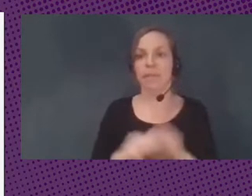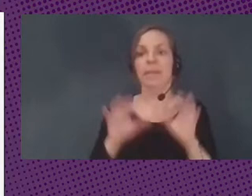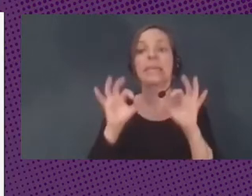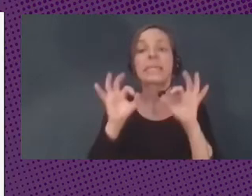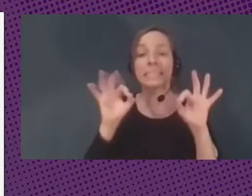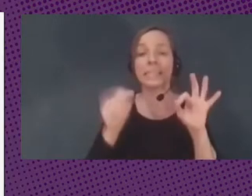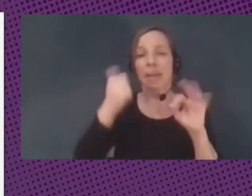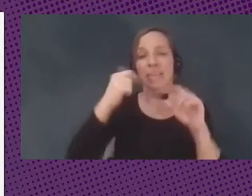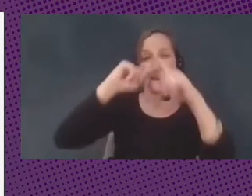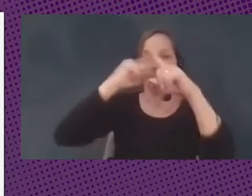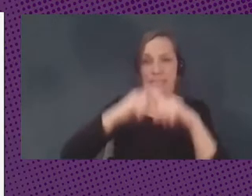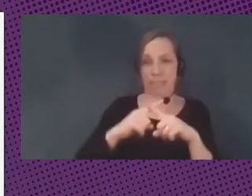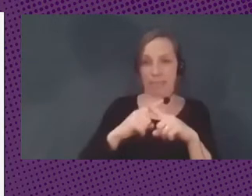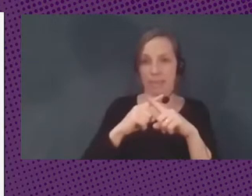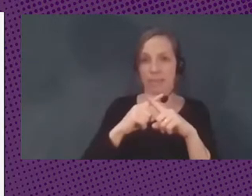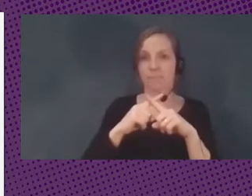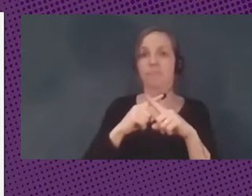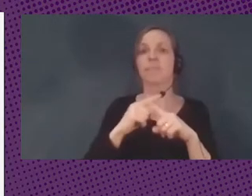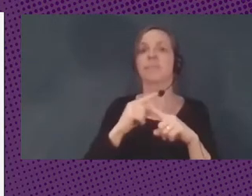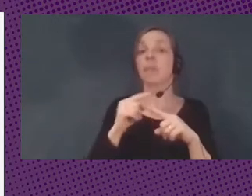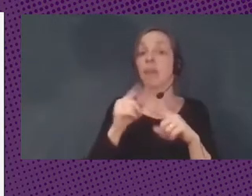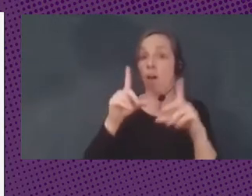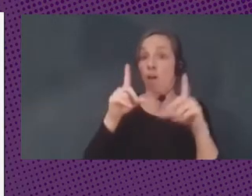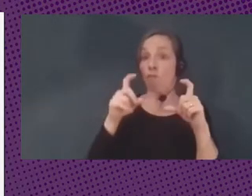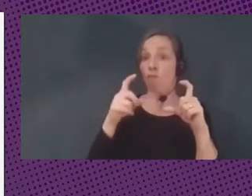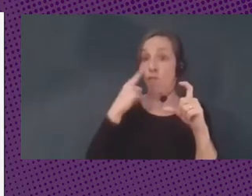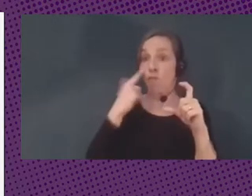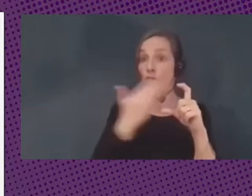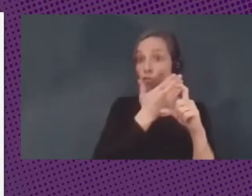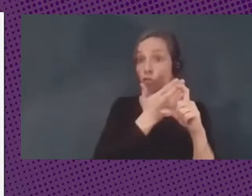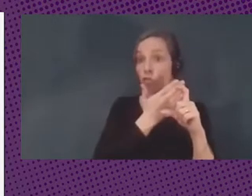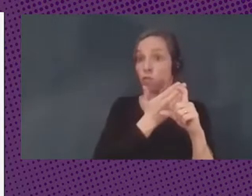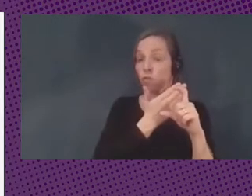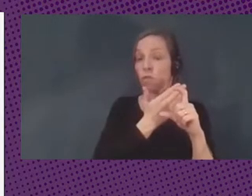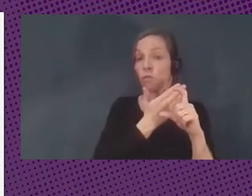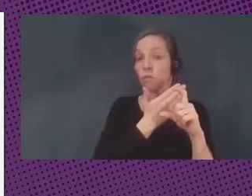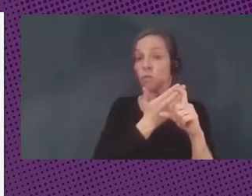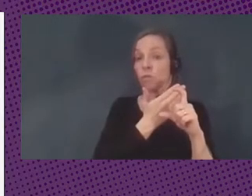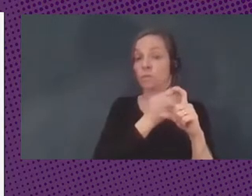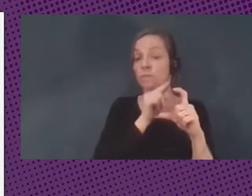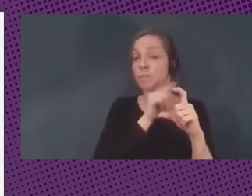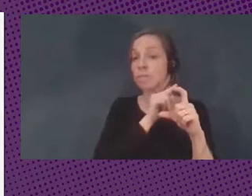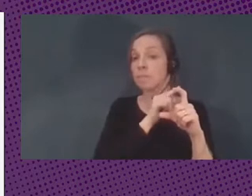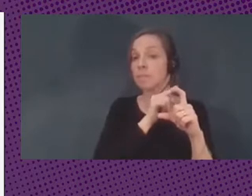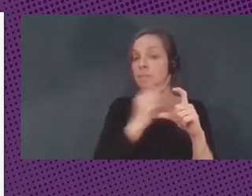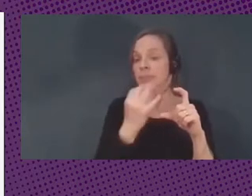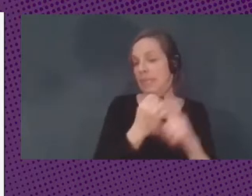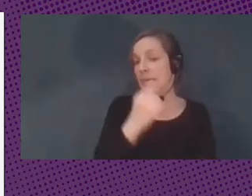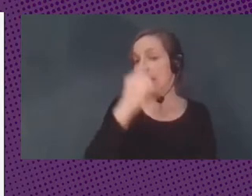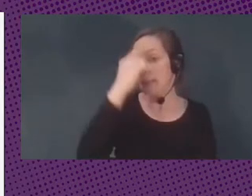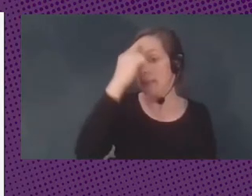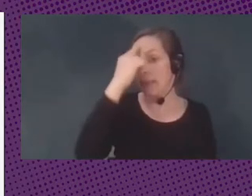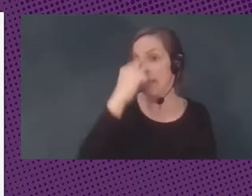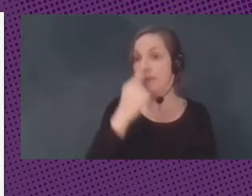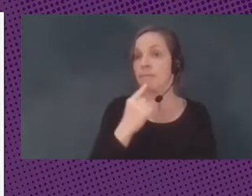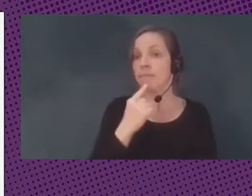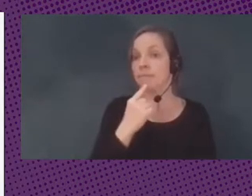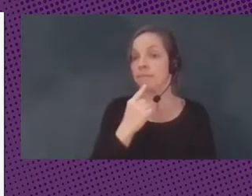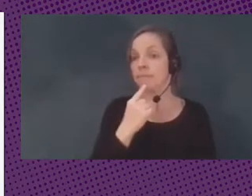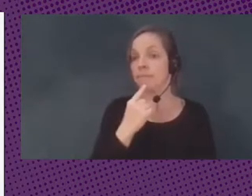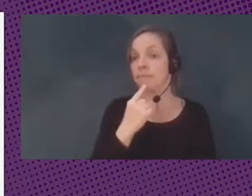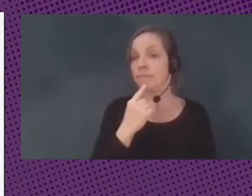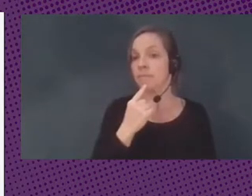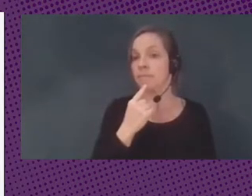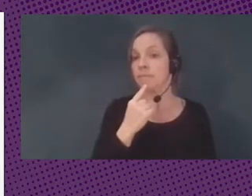Ámsterdam. La foto que ustedes pueden ver ahí es una imagen de lo que fue